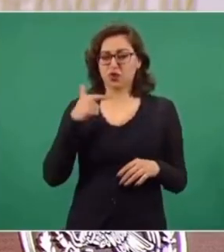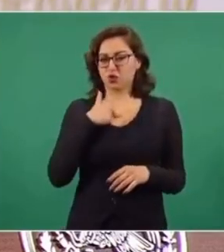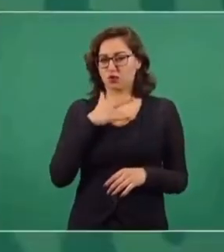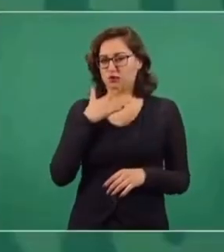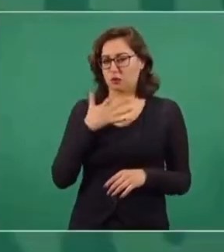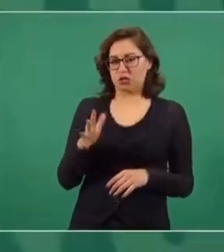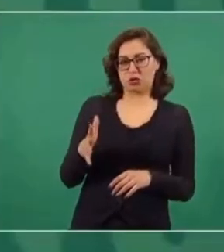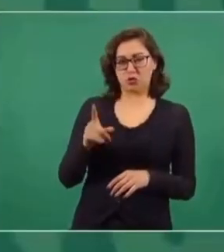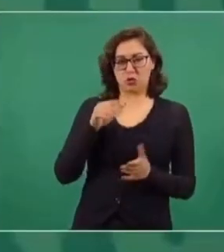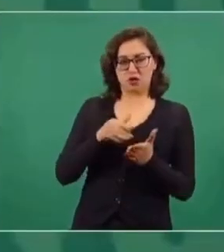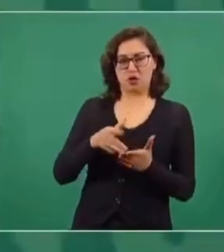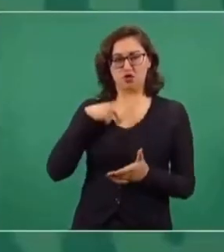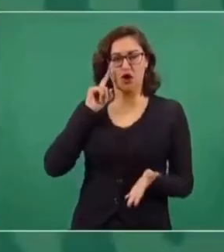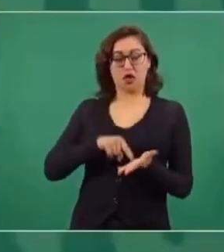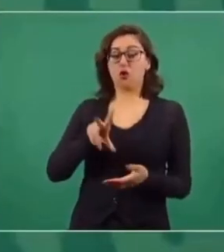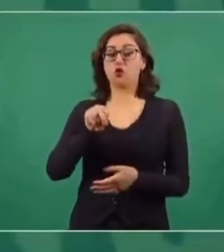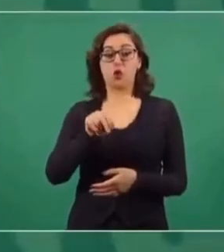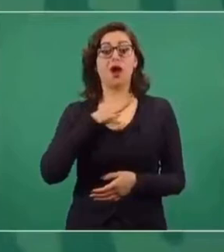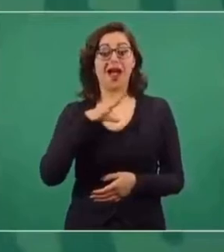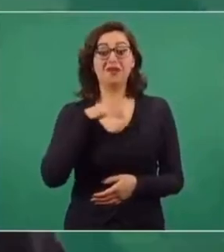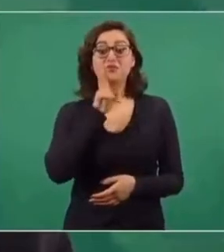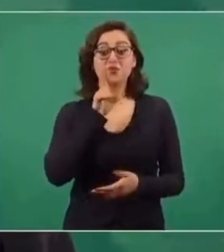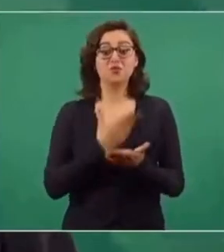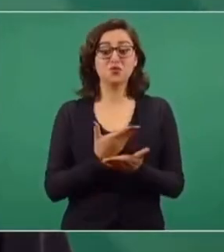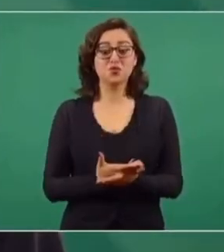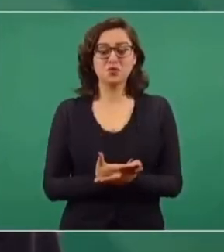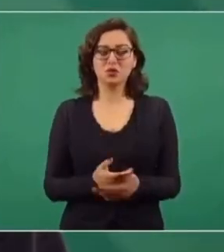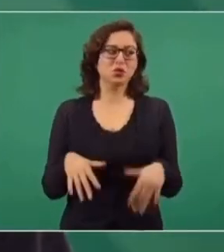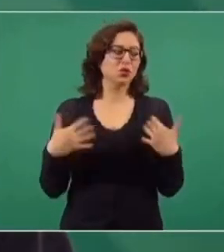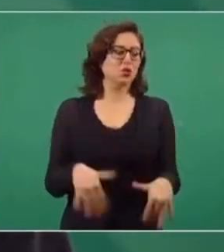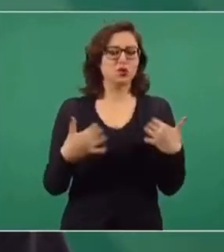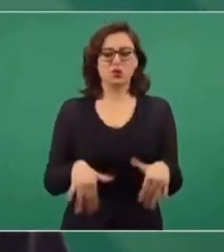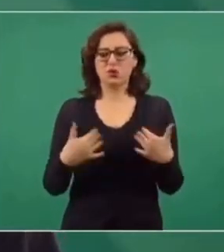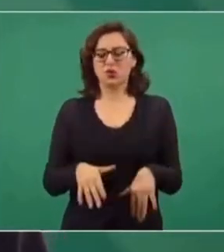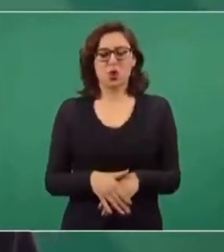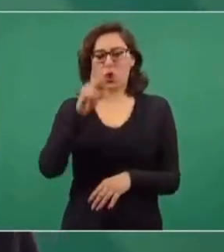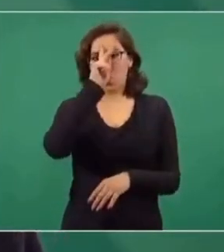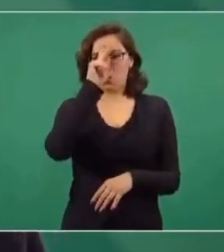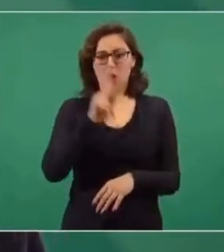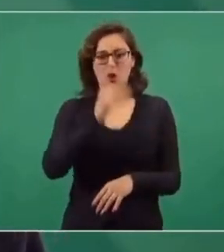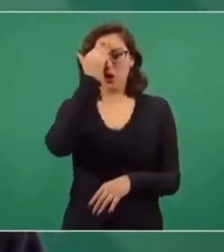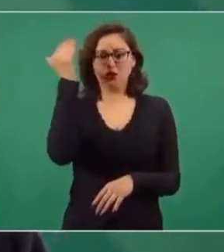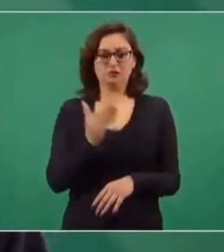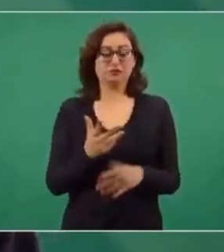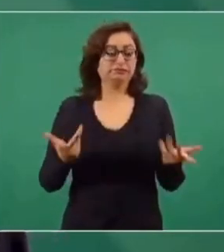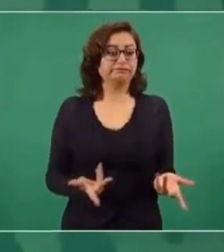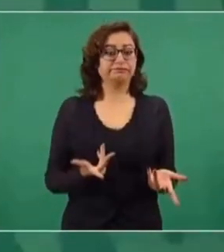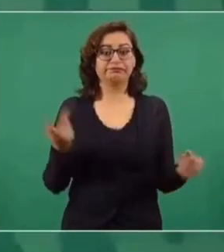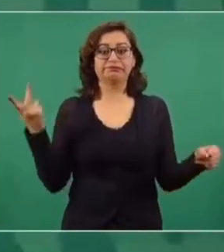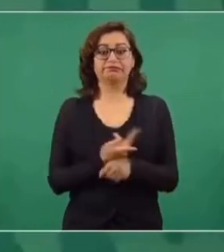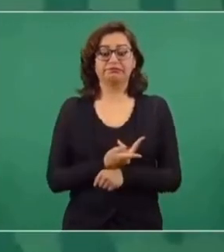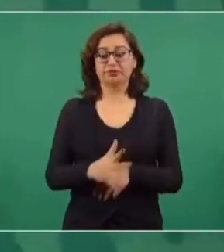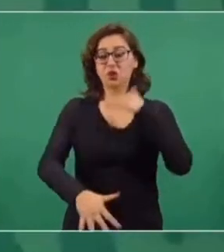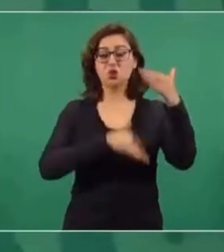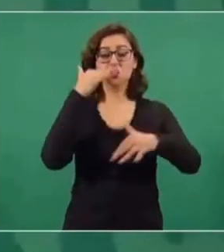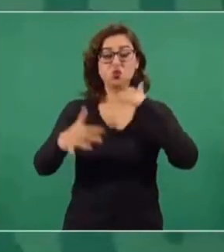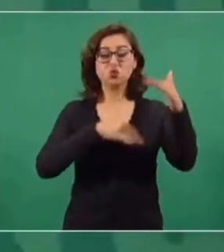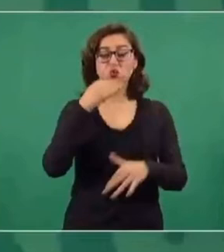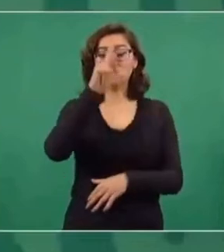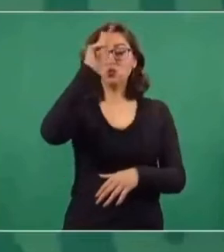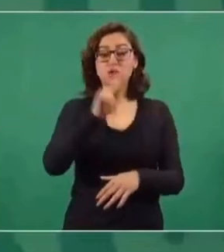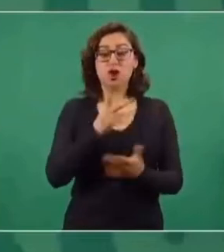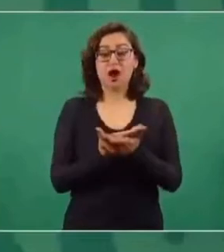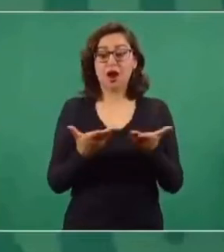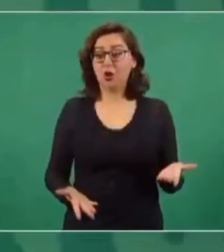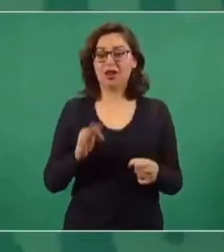hablando al canteo. Es una degeneración. Entonces, eso es lo que están defendiendo. Y lo mismo de